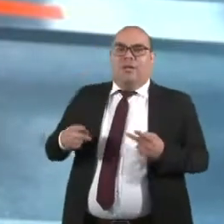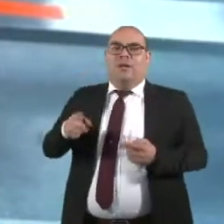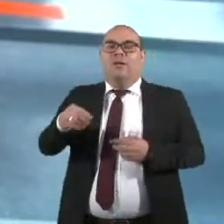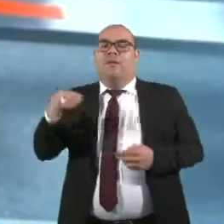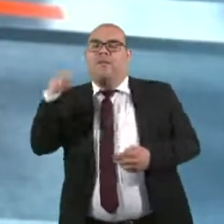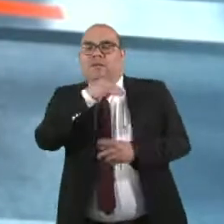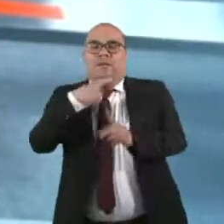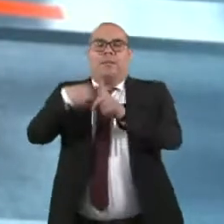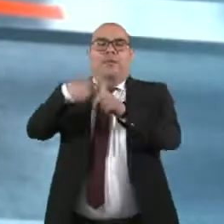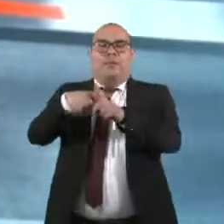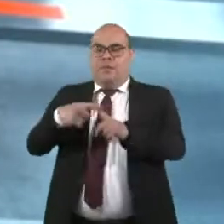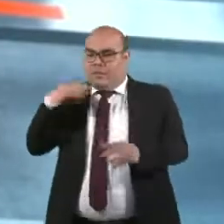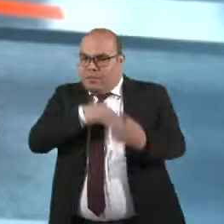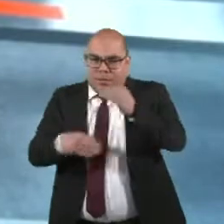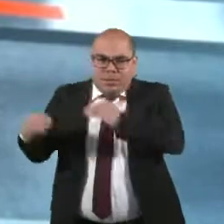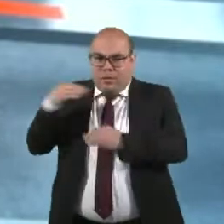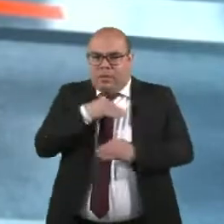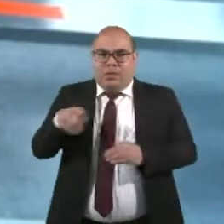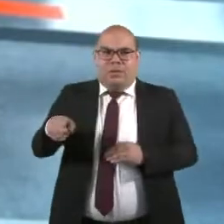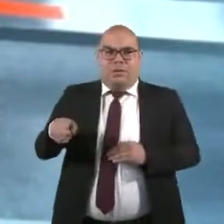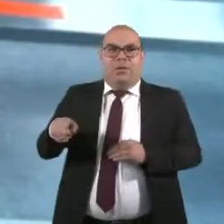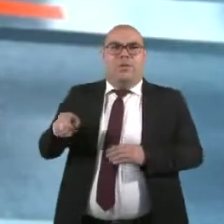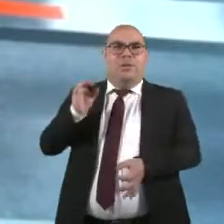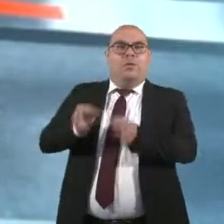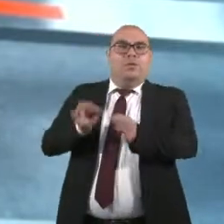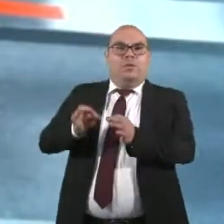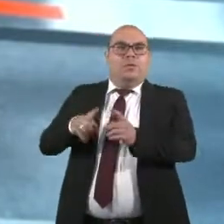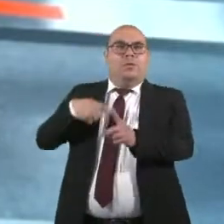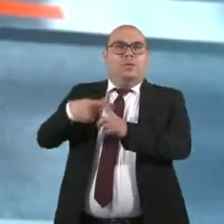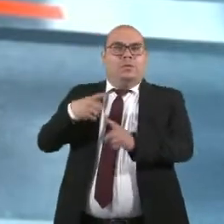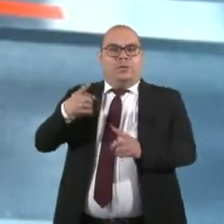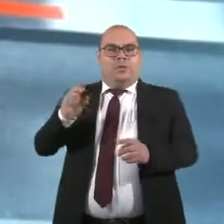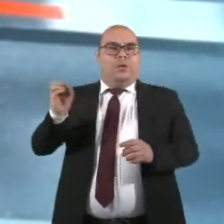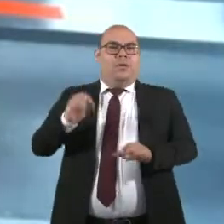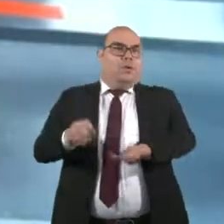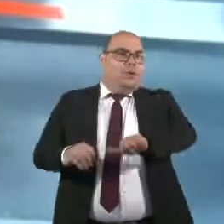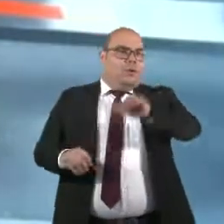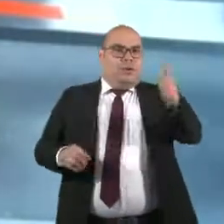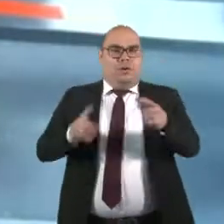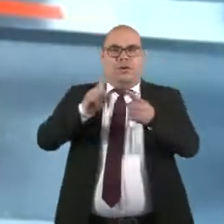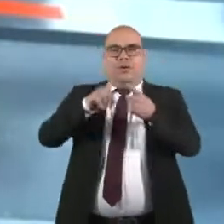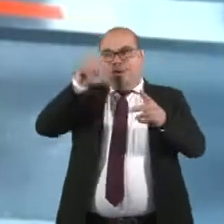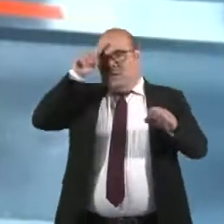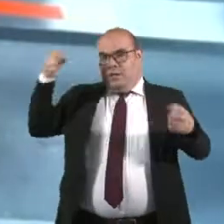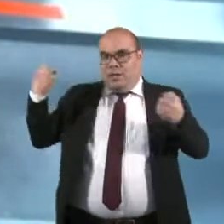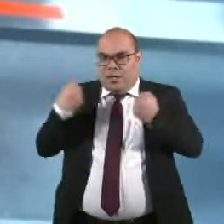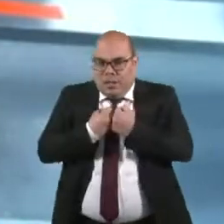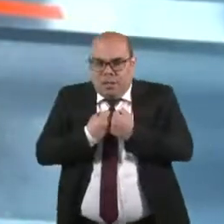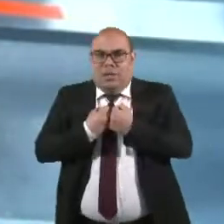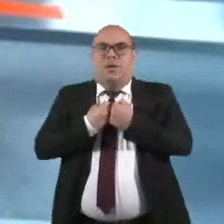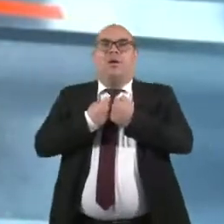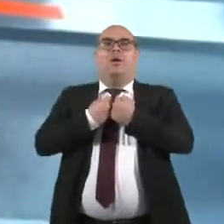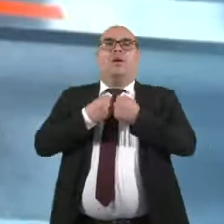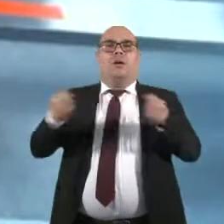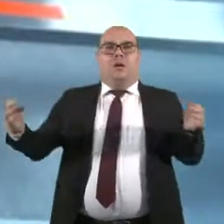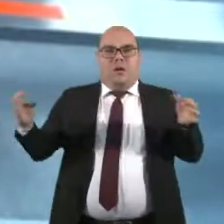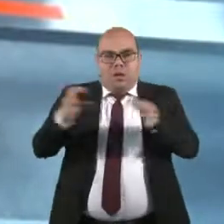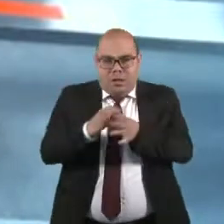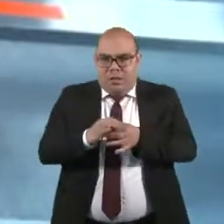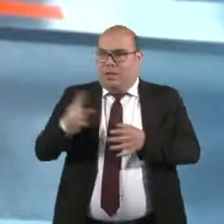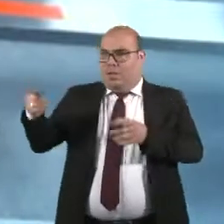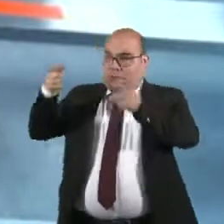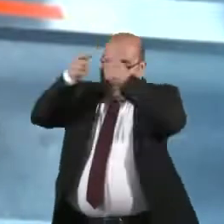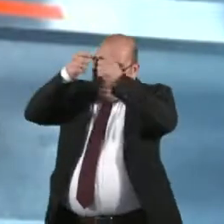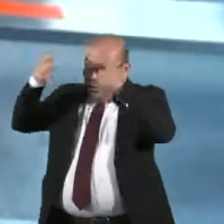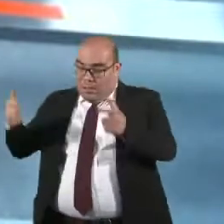Usted no ve que en Justicia y Paz se identificó un patrón macrocriminal de pactos y alianzas de miembros del Estado